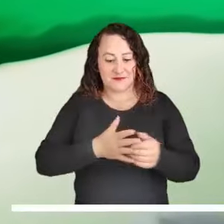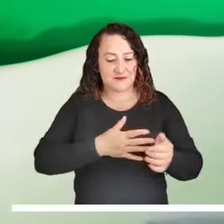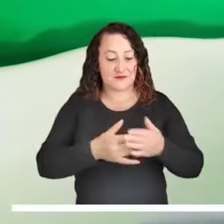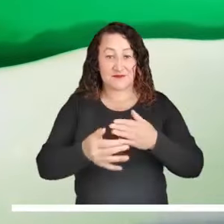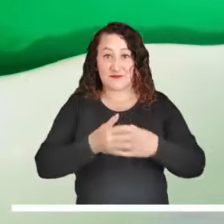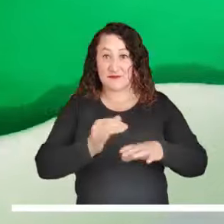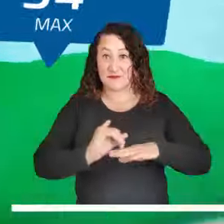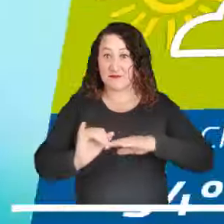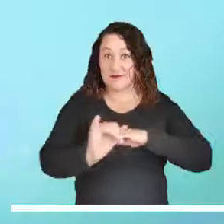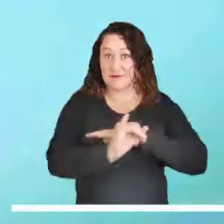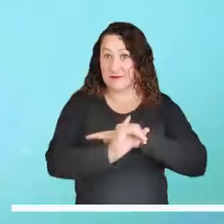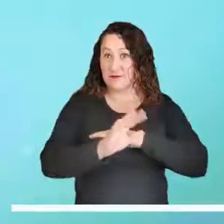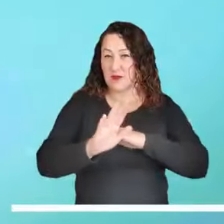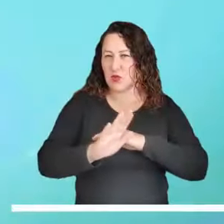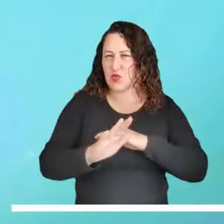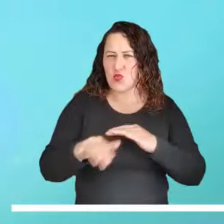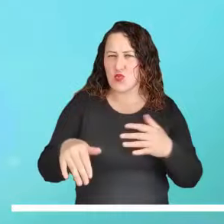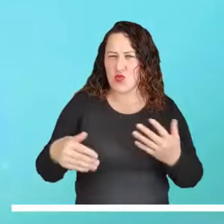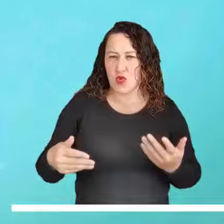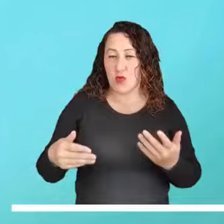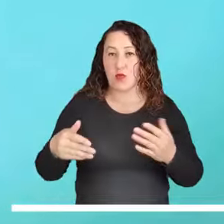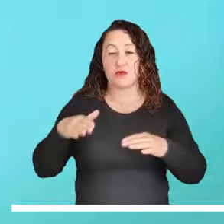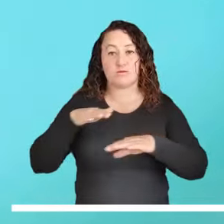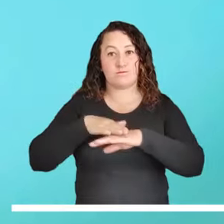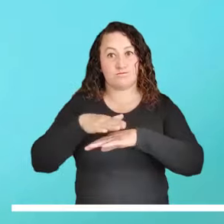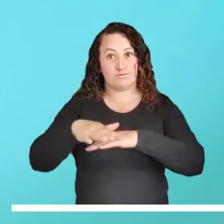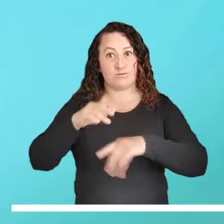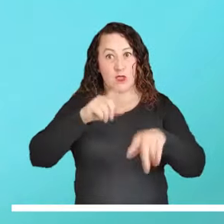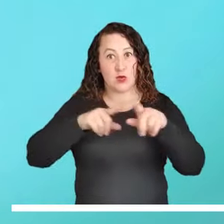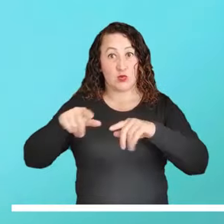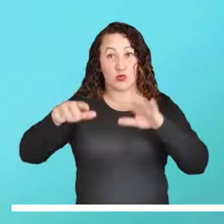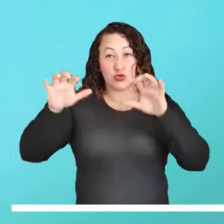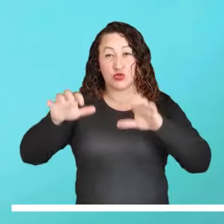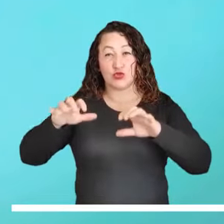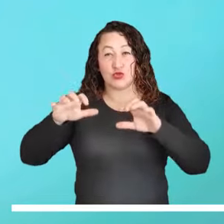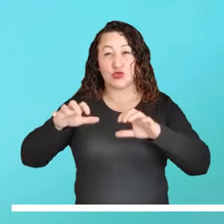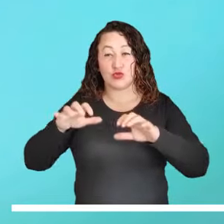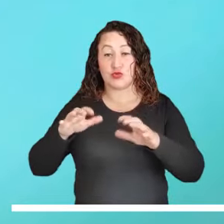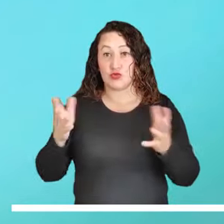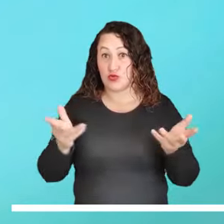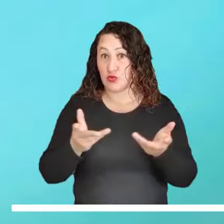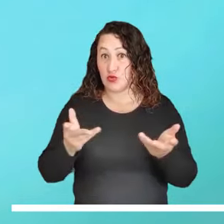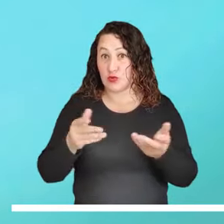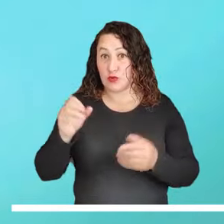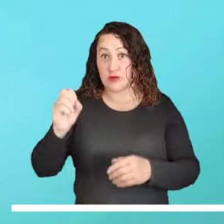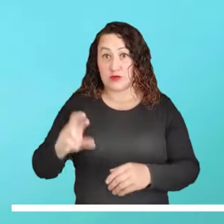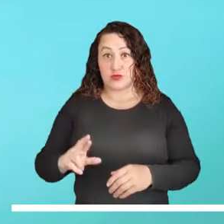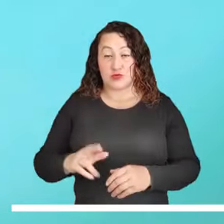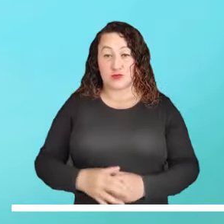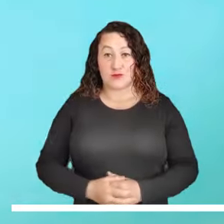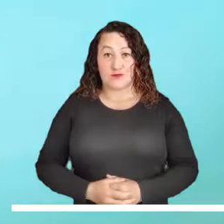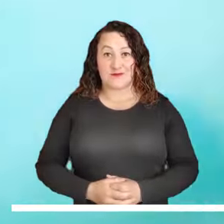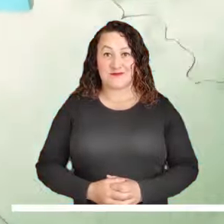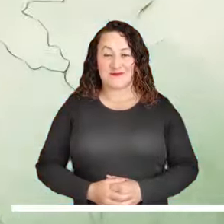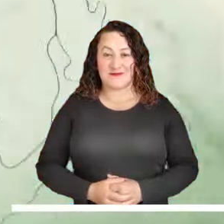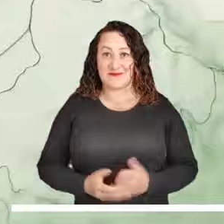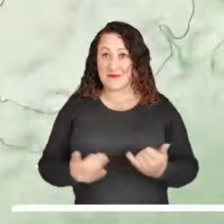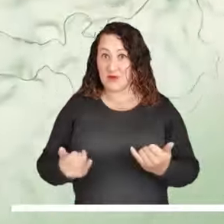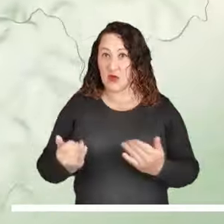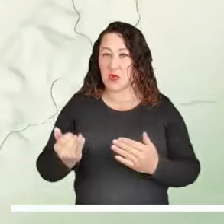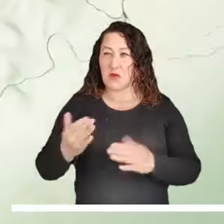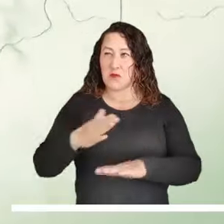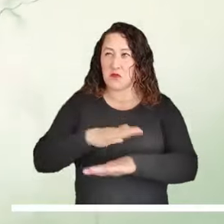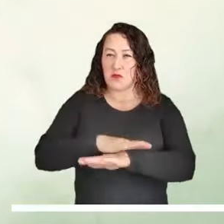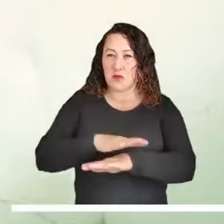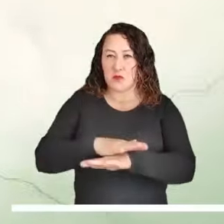En las islas de San Andrés, Providencia y Santa Catalina no se descartan algunas lloviznas ocasionales focalizadas al sur del área.